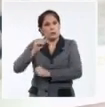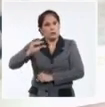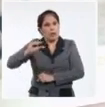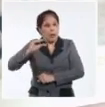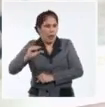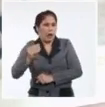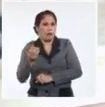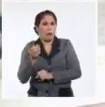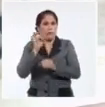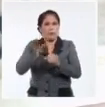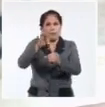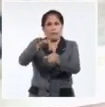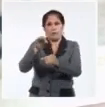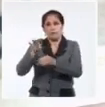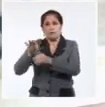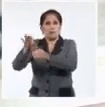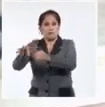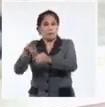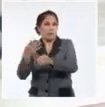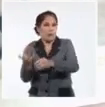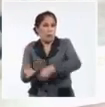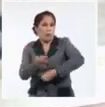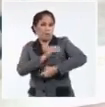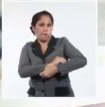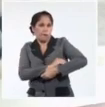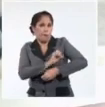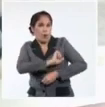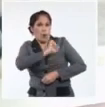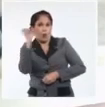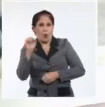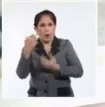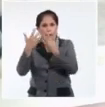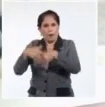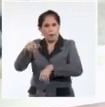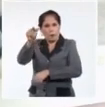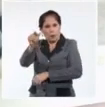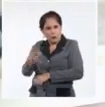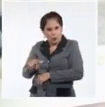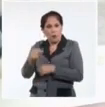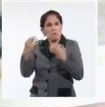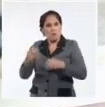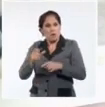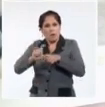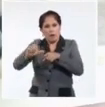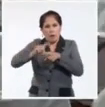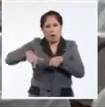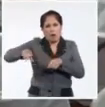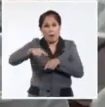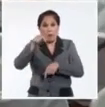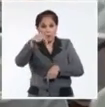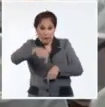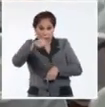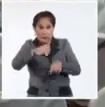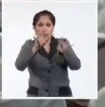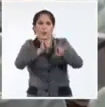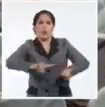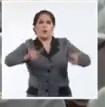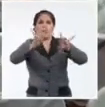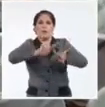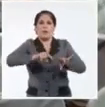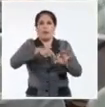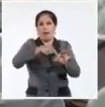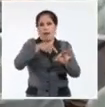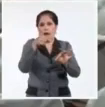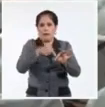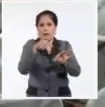del intercalamiento de cultivo, de los rendimientos que logra este destacado productor. Y en estos momentos se encuentra en la Universidad de la Isla de la